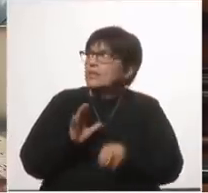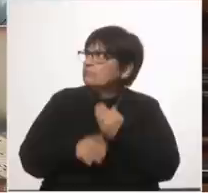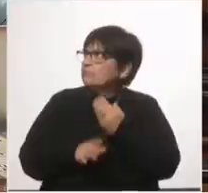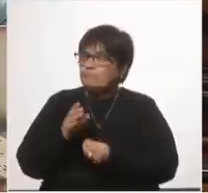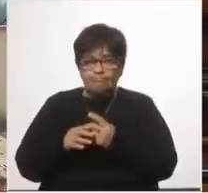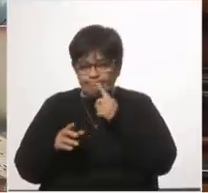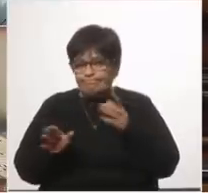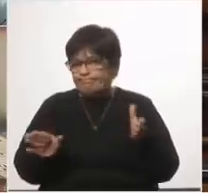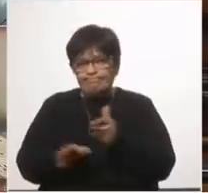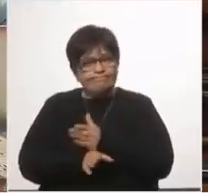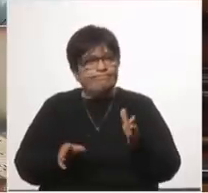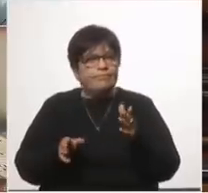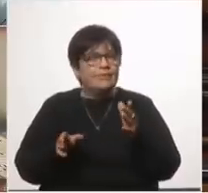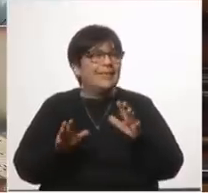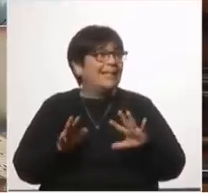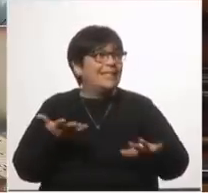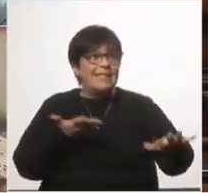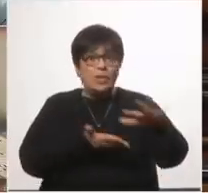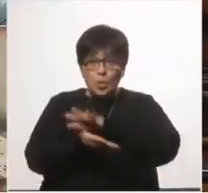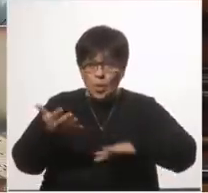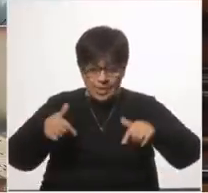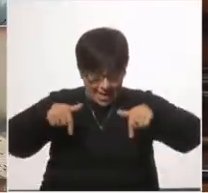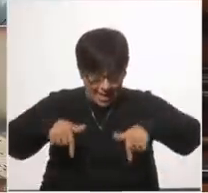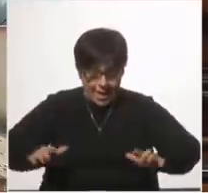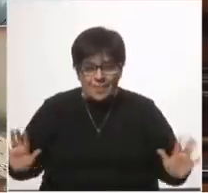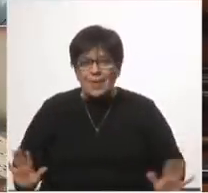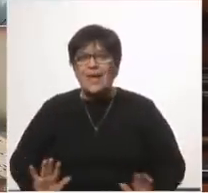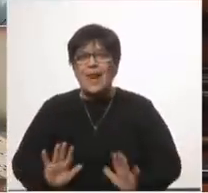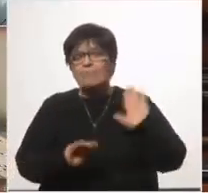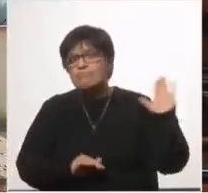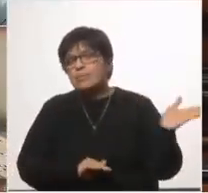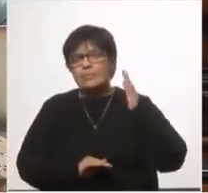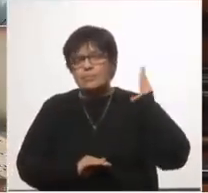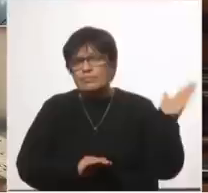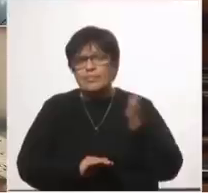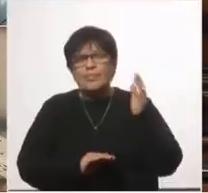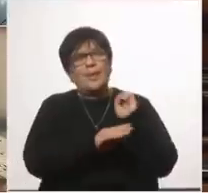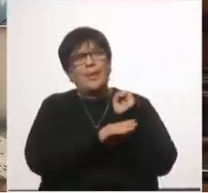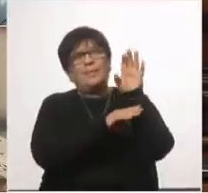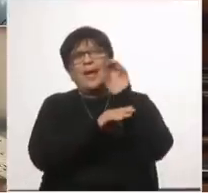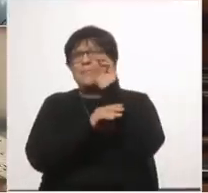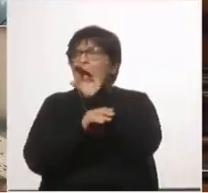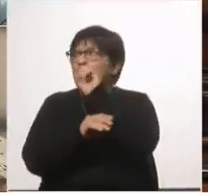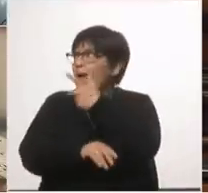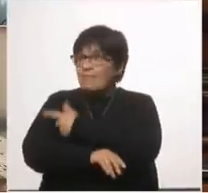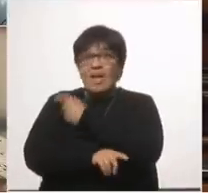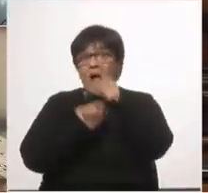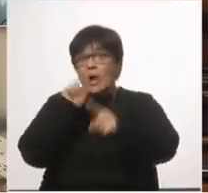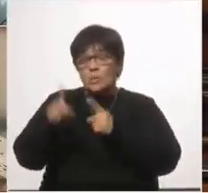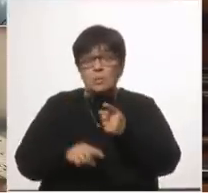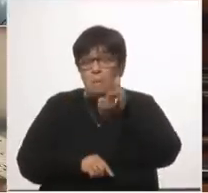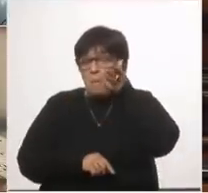vacunas en un mundo que estaba concentrado en la producción y distribución y donde las excepciones que se escapaban de esta regla